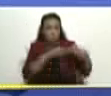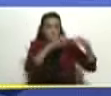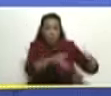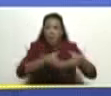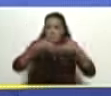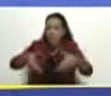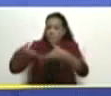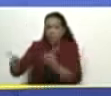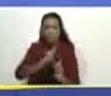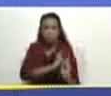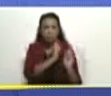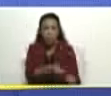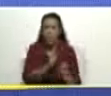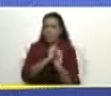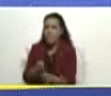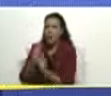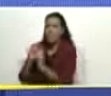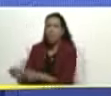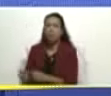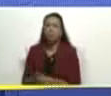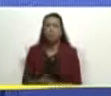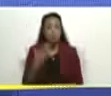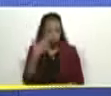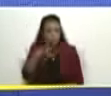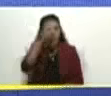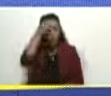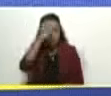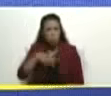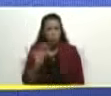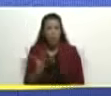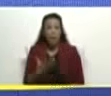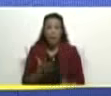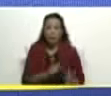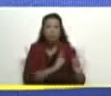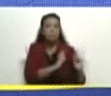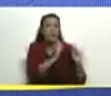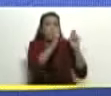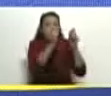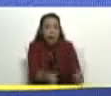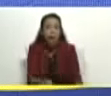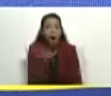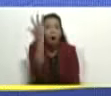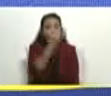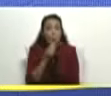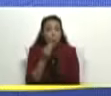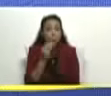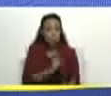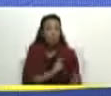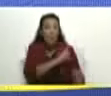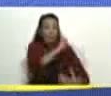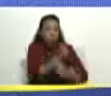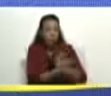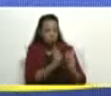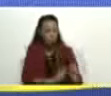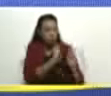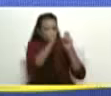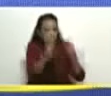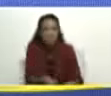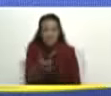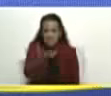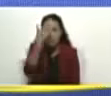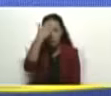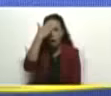de nuestro país creo en la juventud le entrego la juventud al poder porque sé que la juventud tiene el